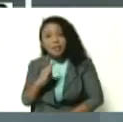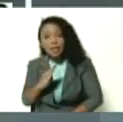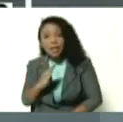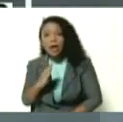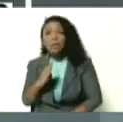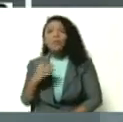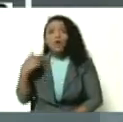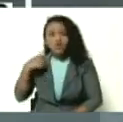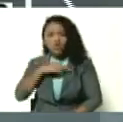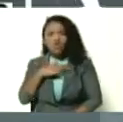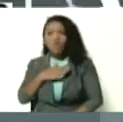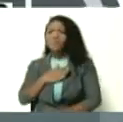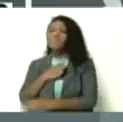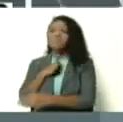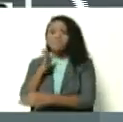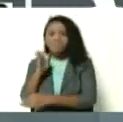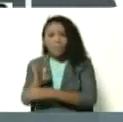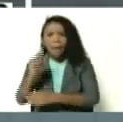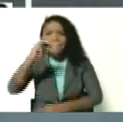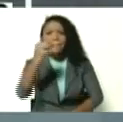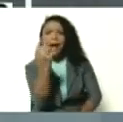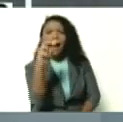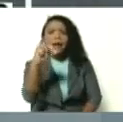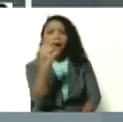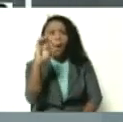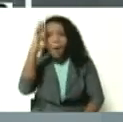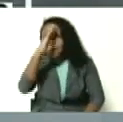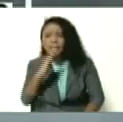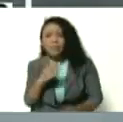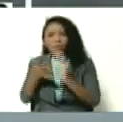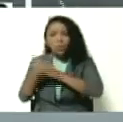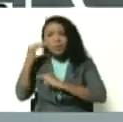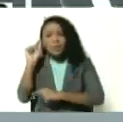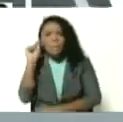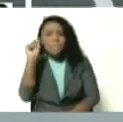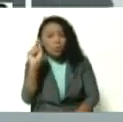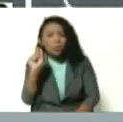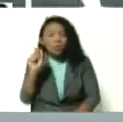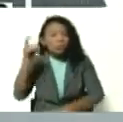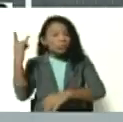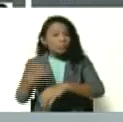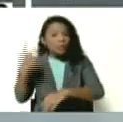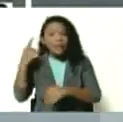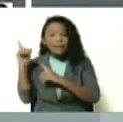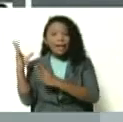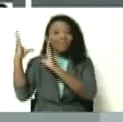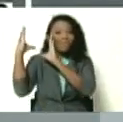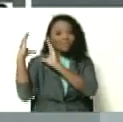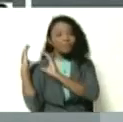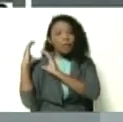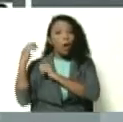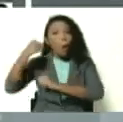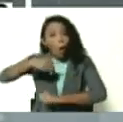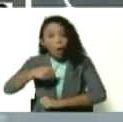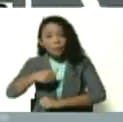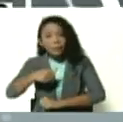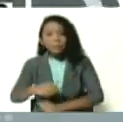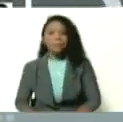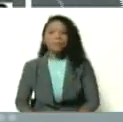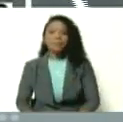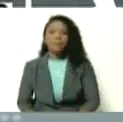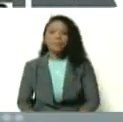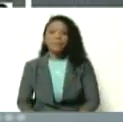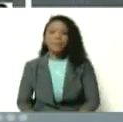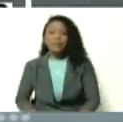Manaos, Manaos está el punto crítico, grave, toda esta carga que hoy estamos llevando, es